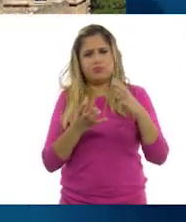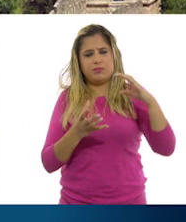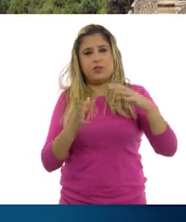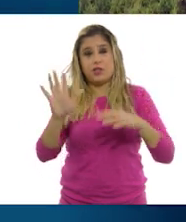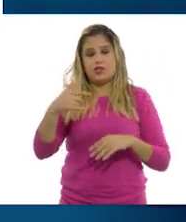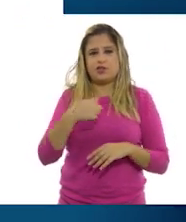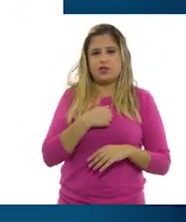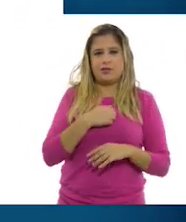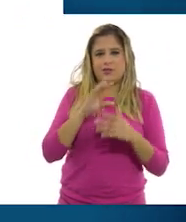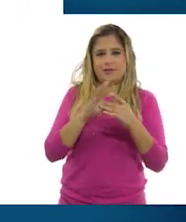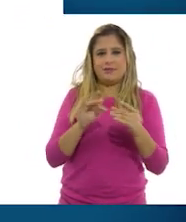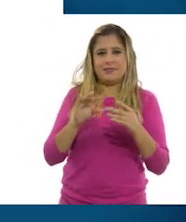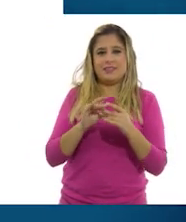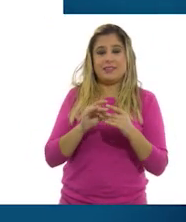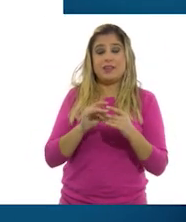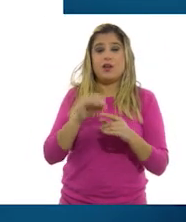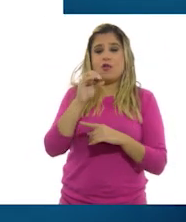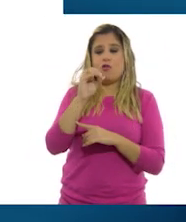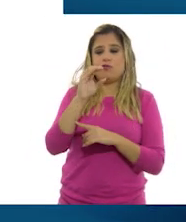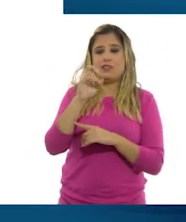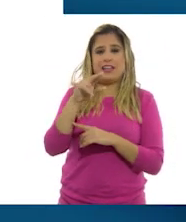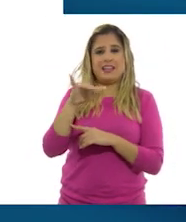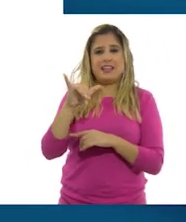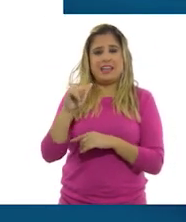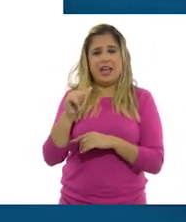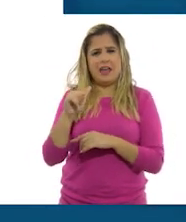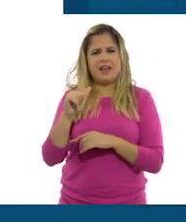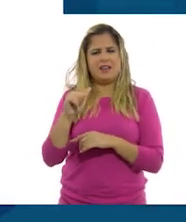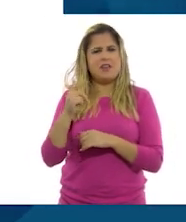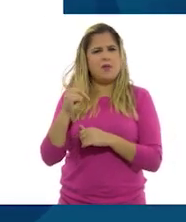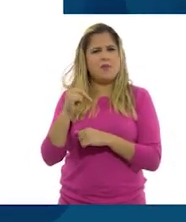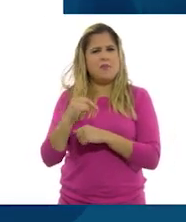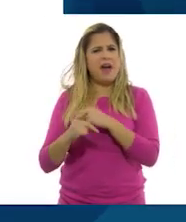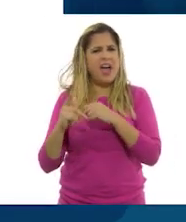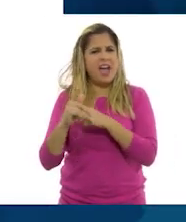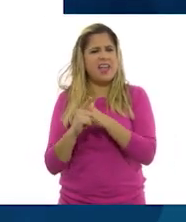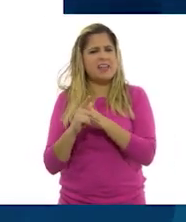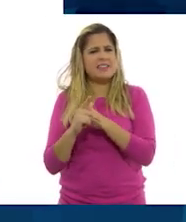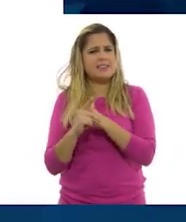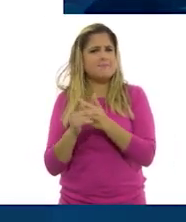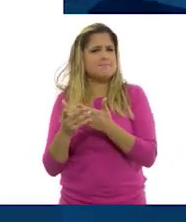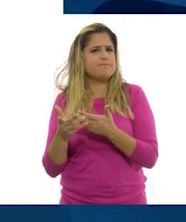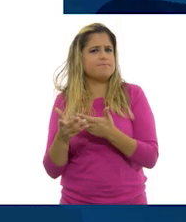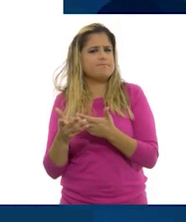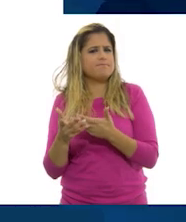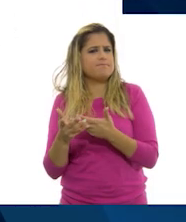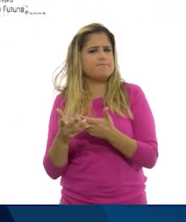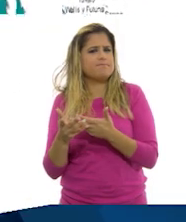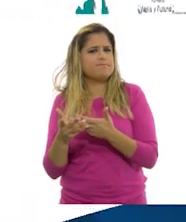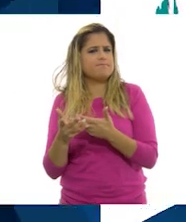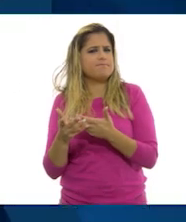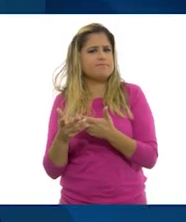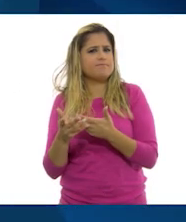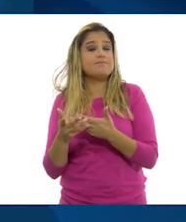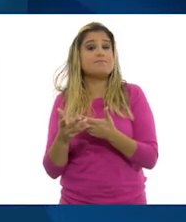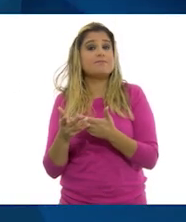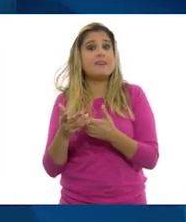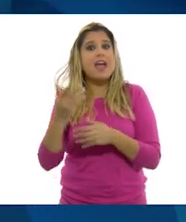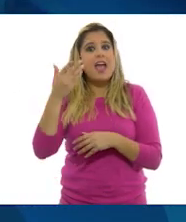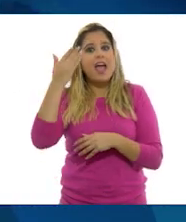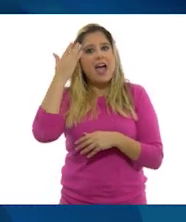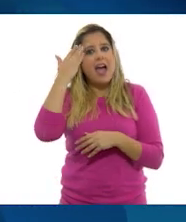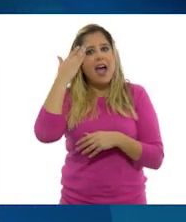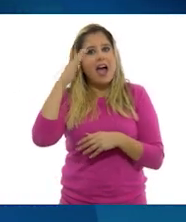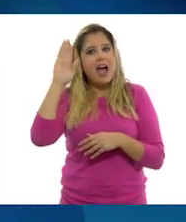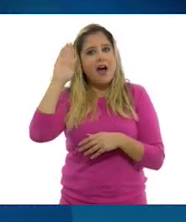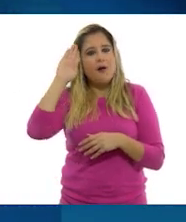yo, ¿vale? Oceanía. El país es Australia. ¿Qué les parece?